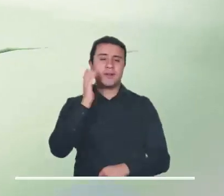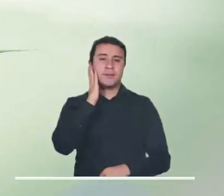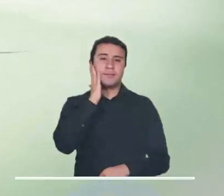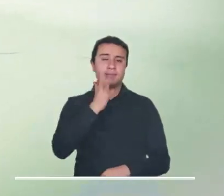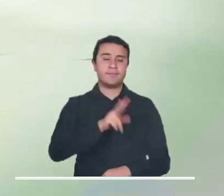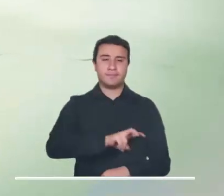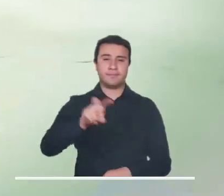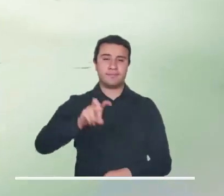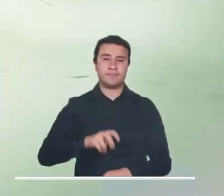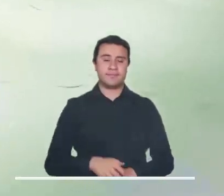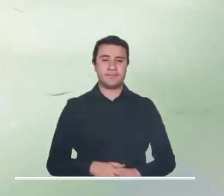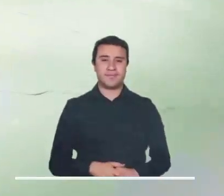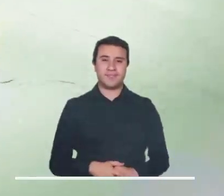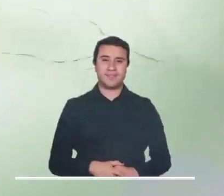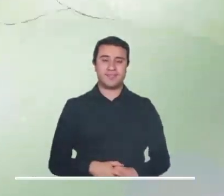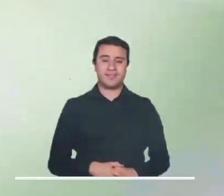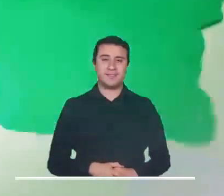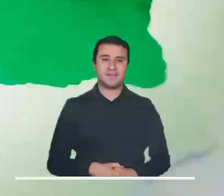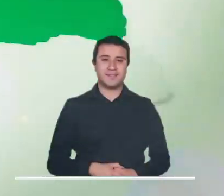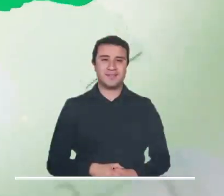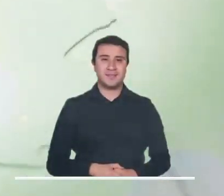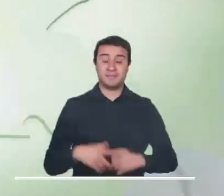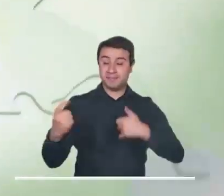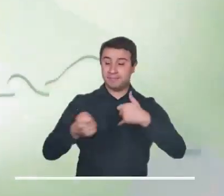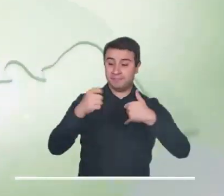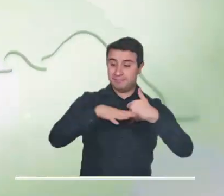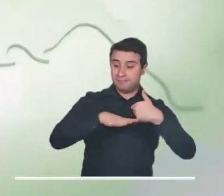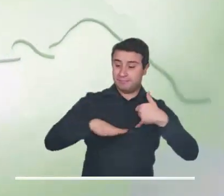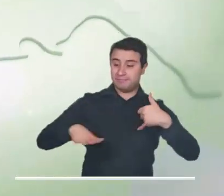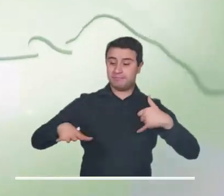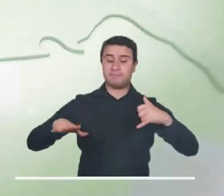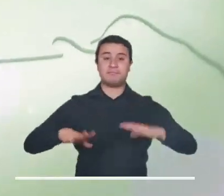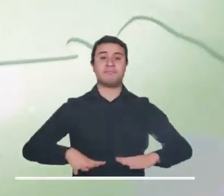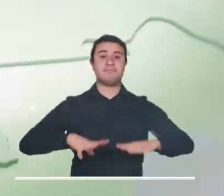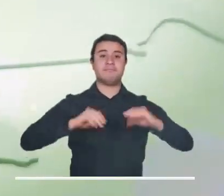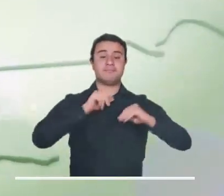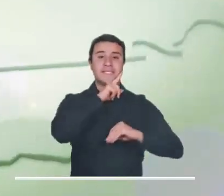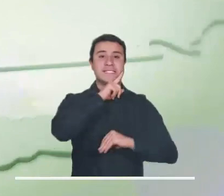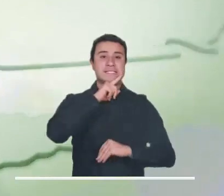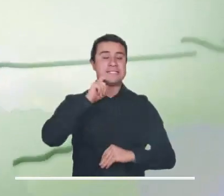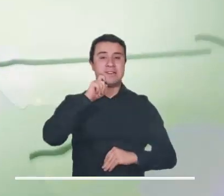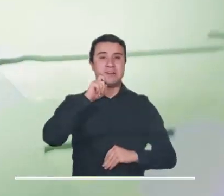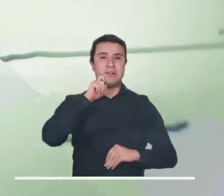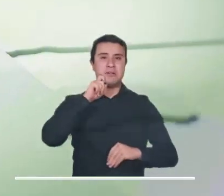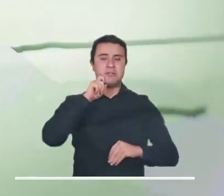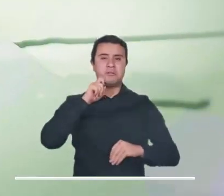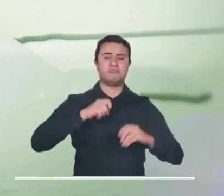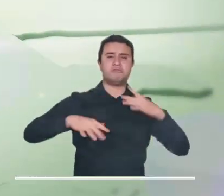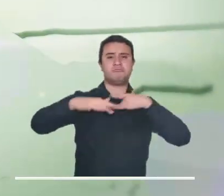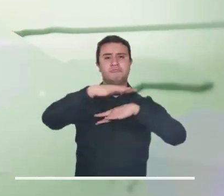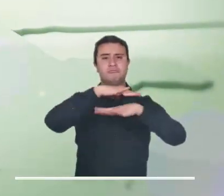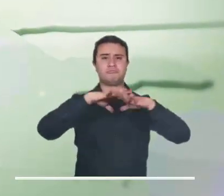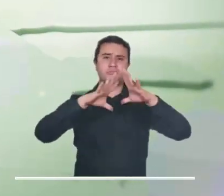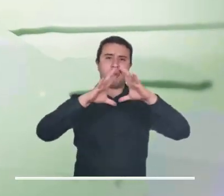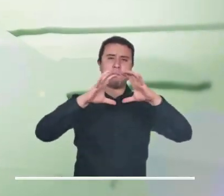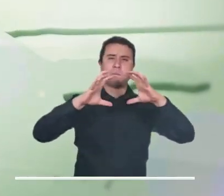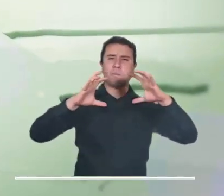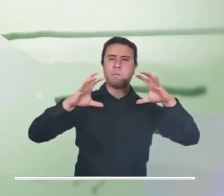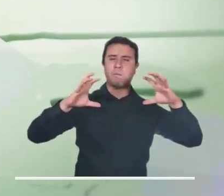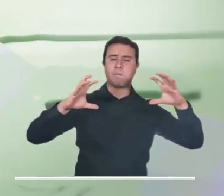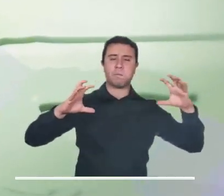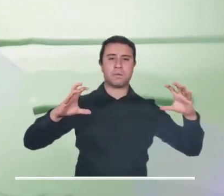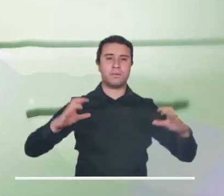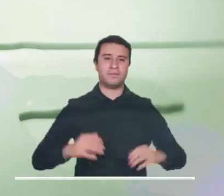Boyacá, Caldas y norte de Santander. Según los pronósticos, el tiempo seco se tomará a los llanos orientales. En esta